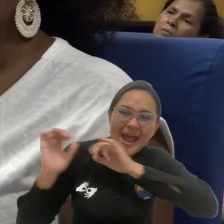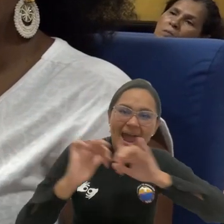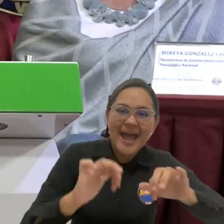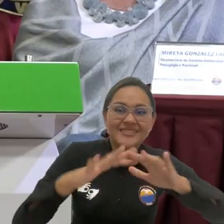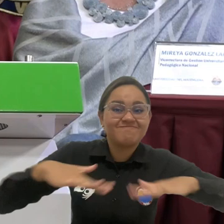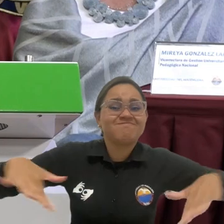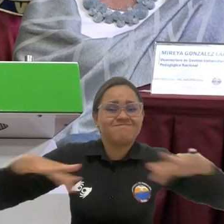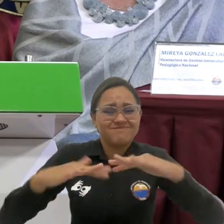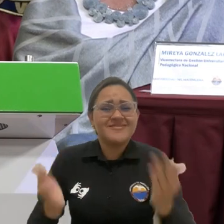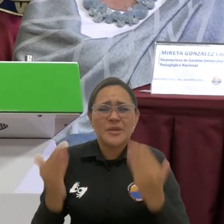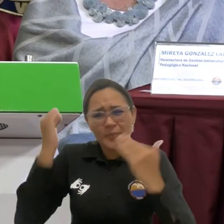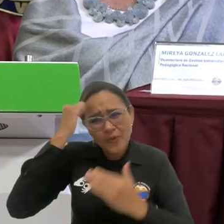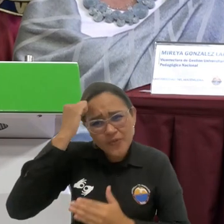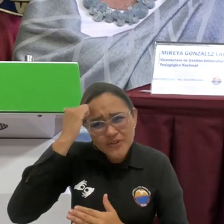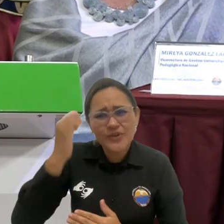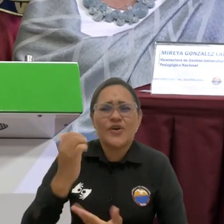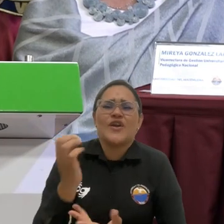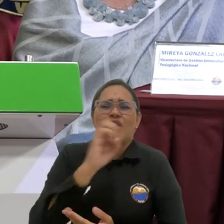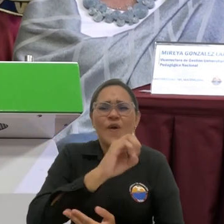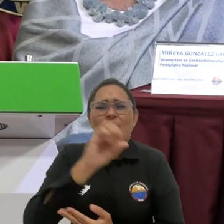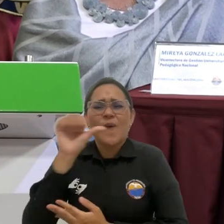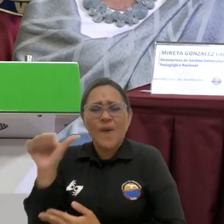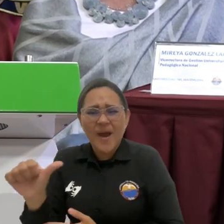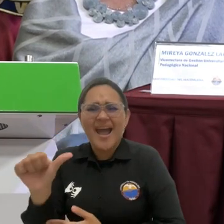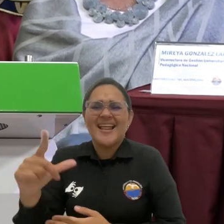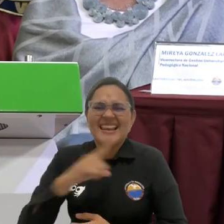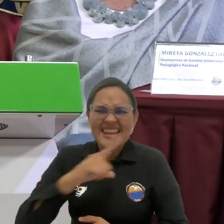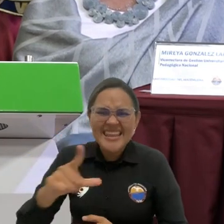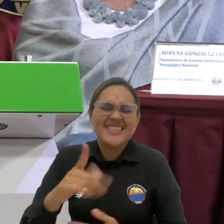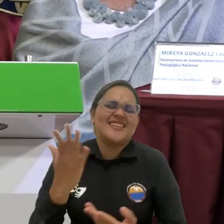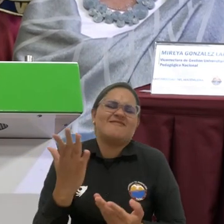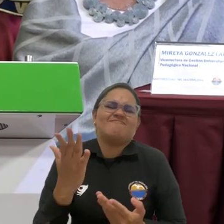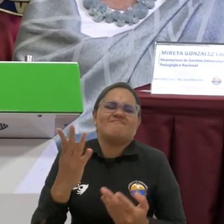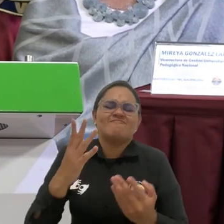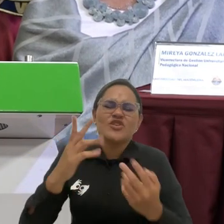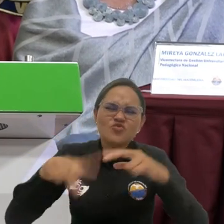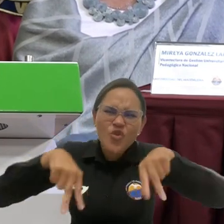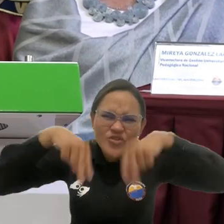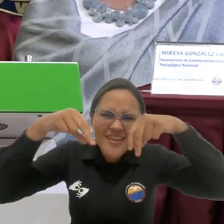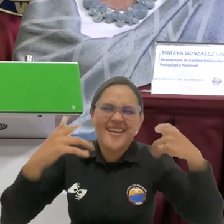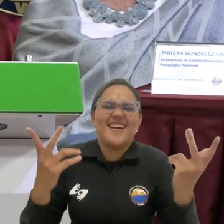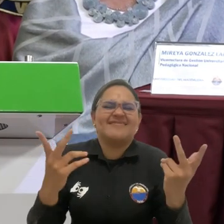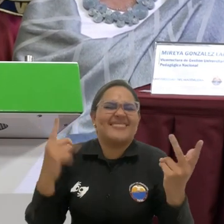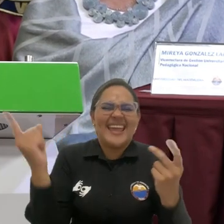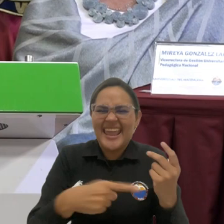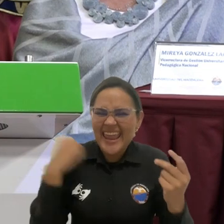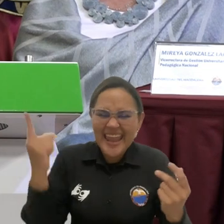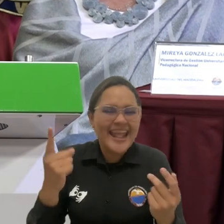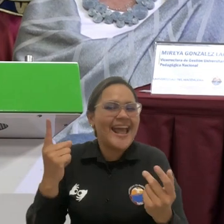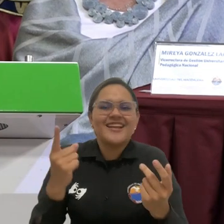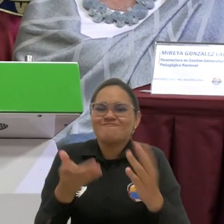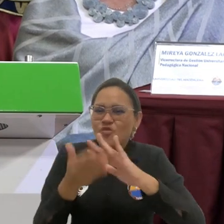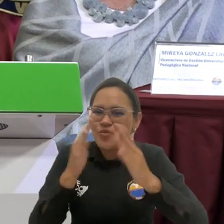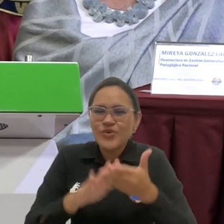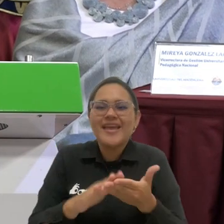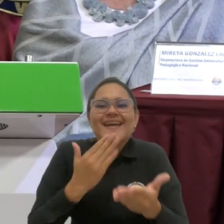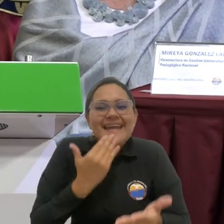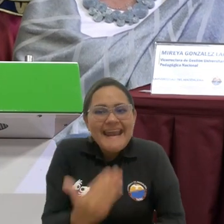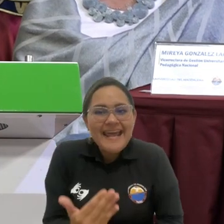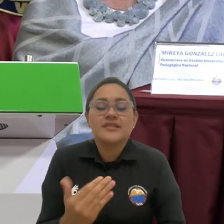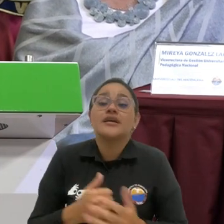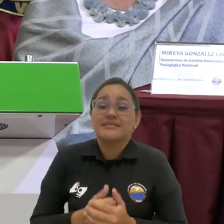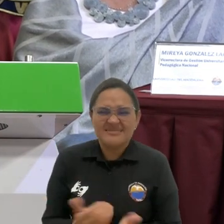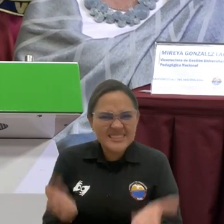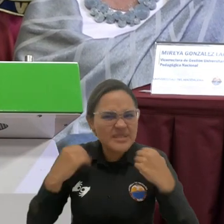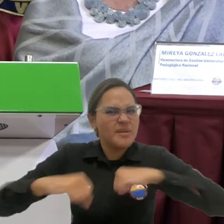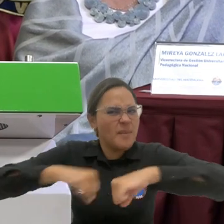este encuentro. Profesores, profesoras, líderes sociales, comunitarios seguirán pensando y trabajando silenciosamente, tratando